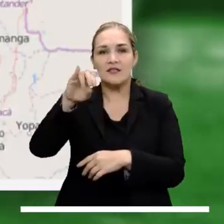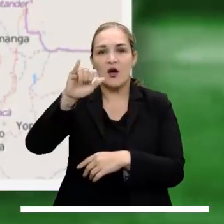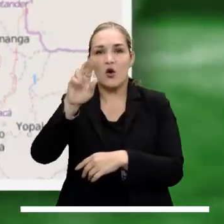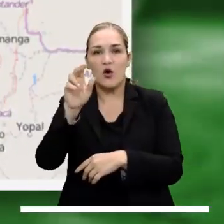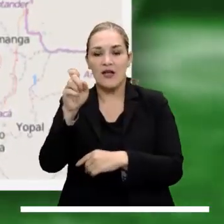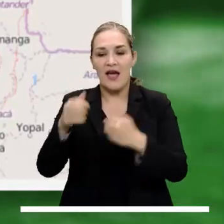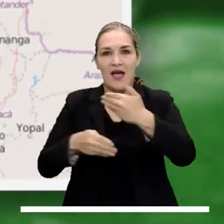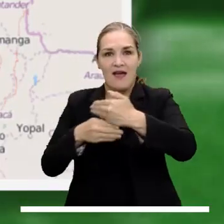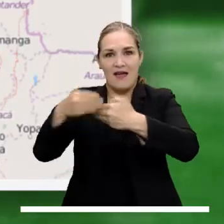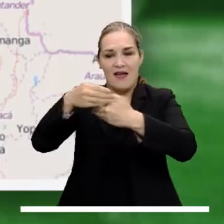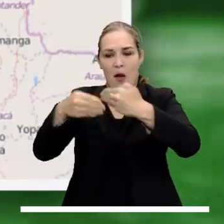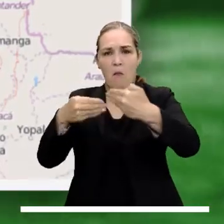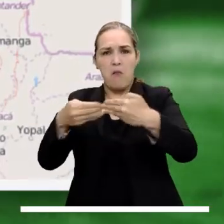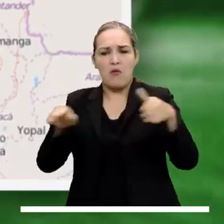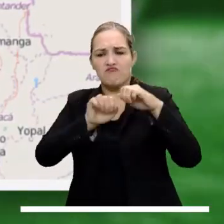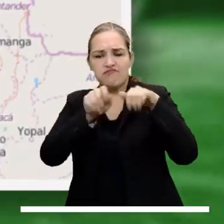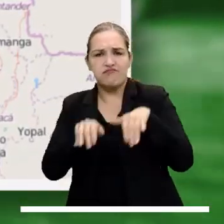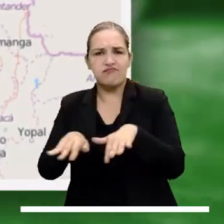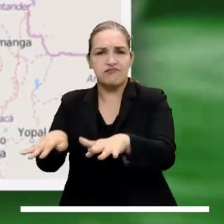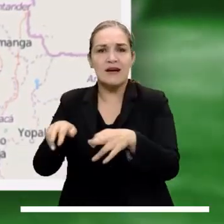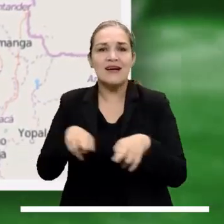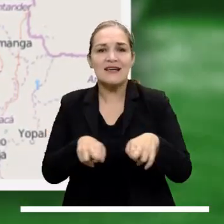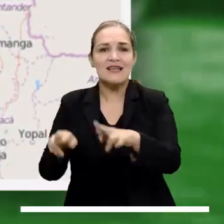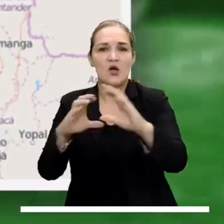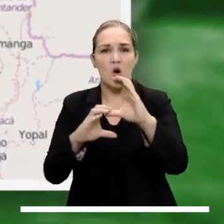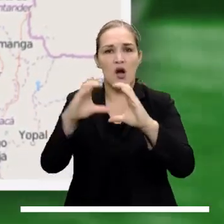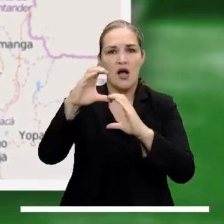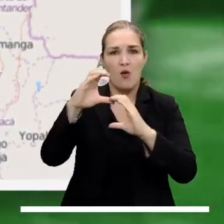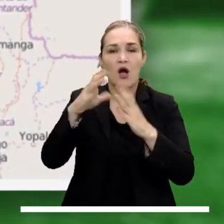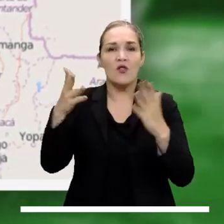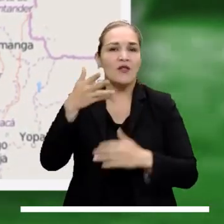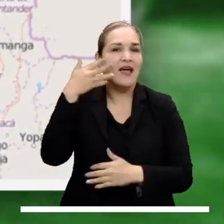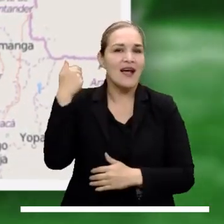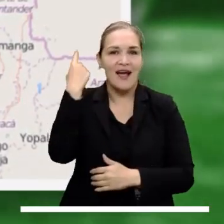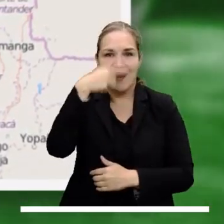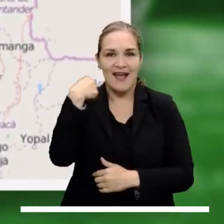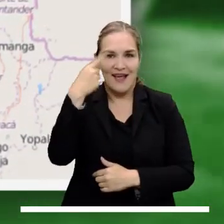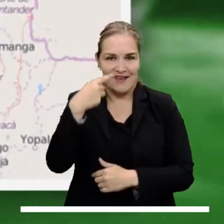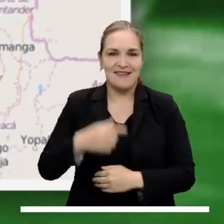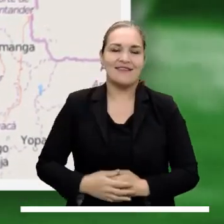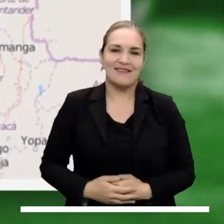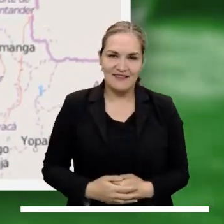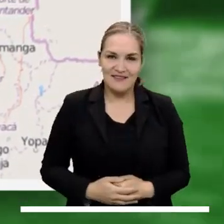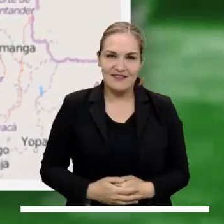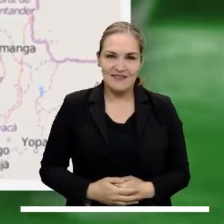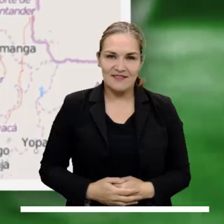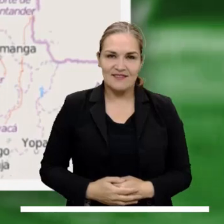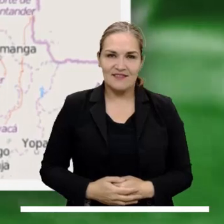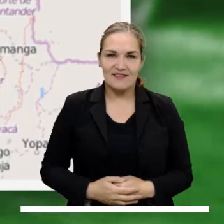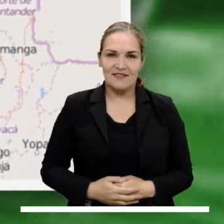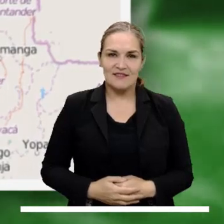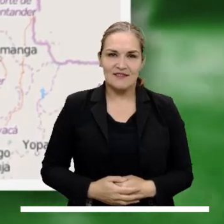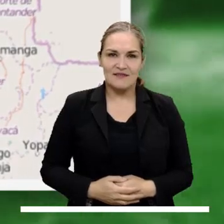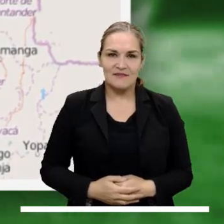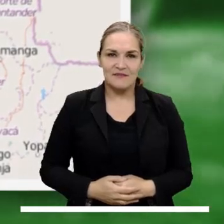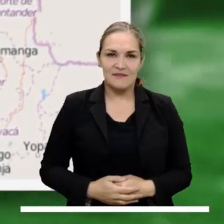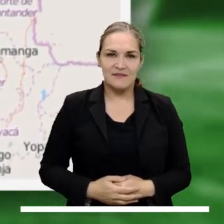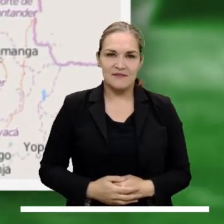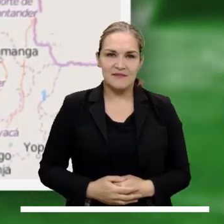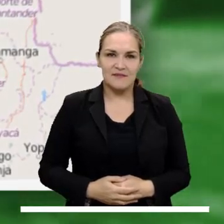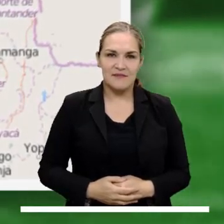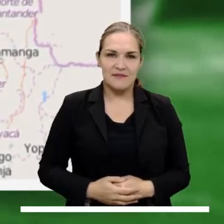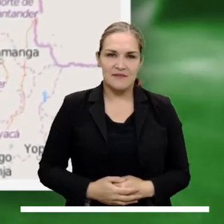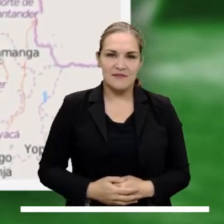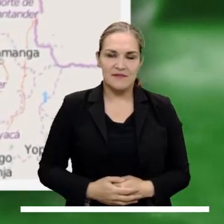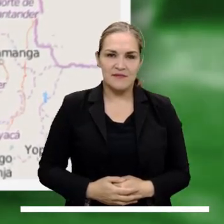Bolívar, persiste el transvase del caudal hacia el Bajo San Jorge. Esto se debe al rompimiento del dique marginal del río Cauca en el